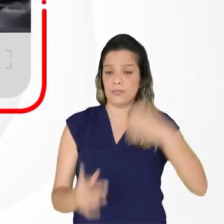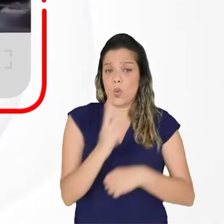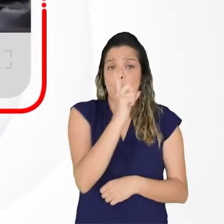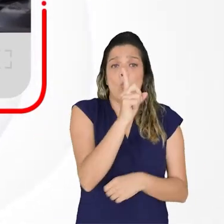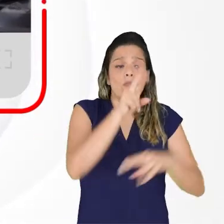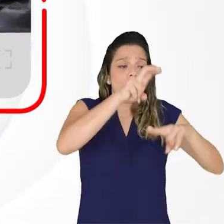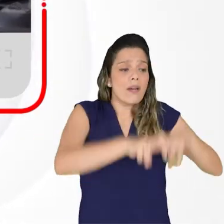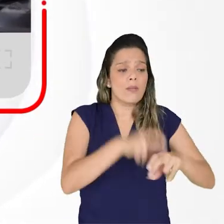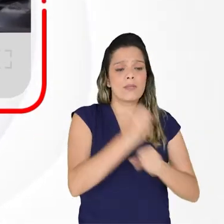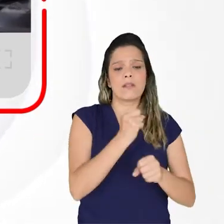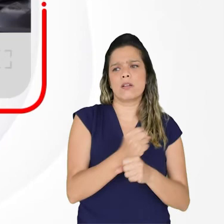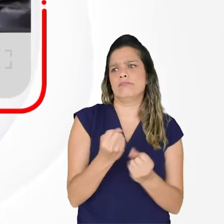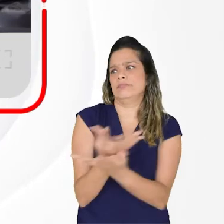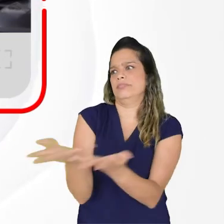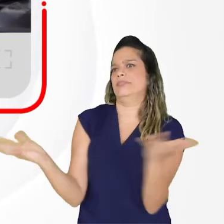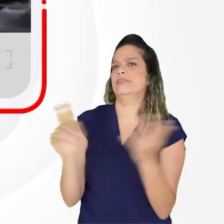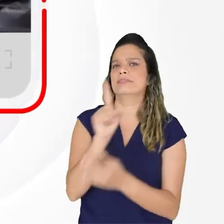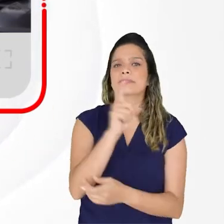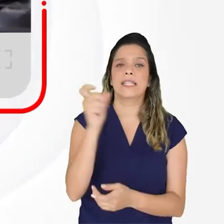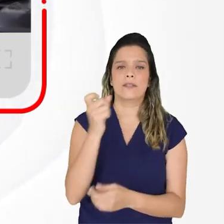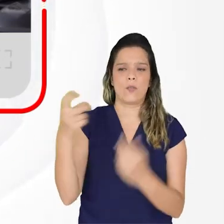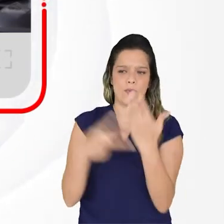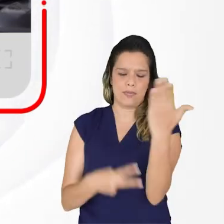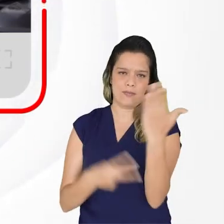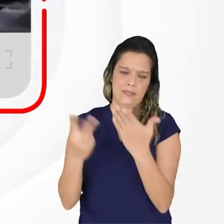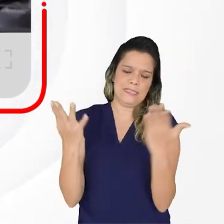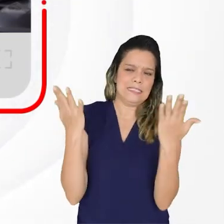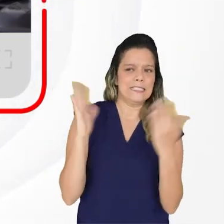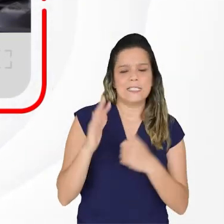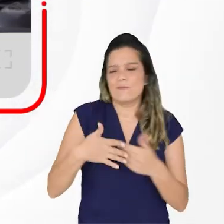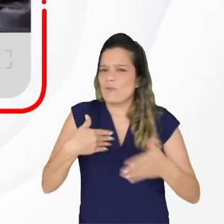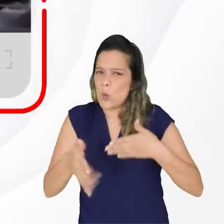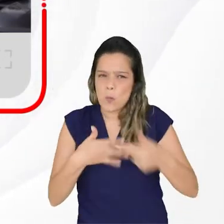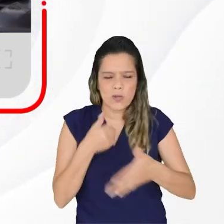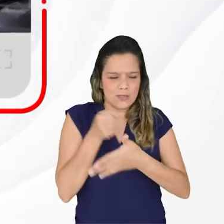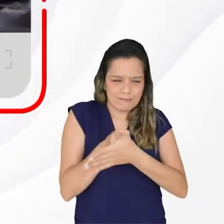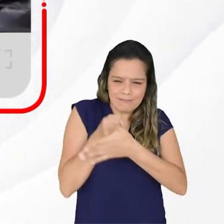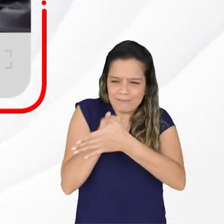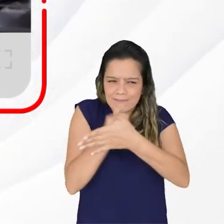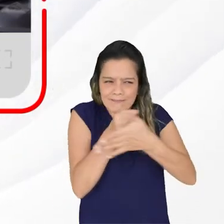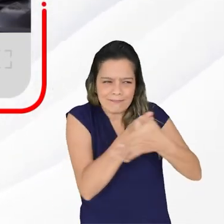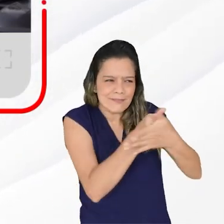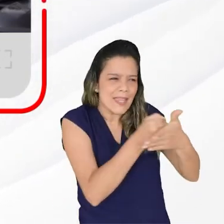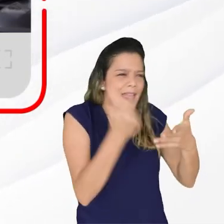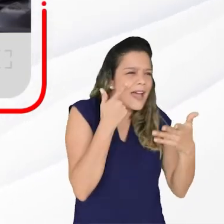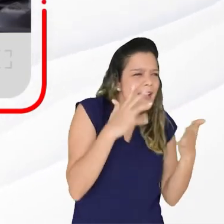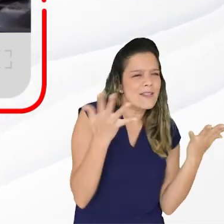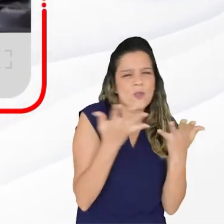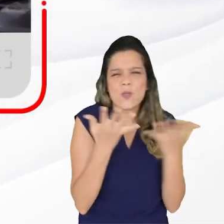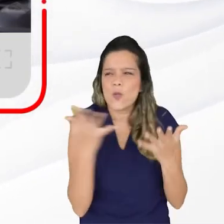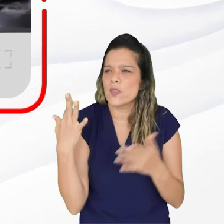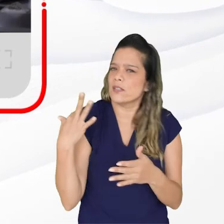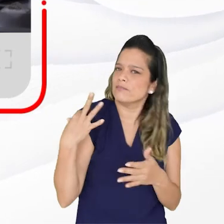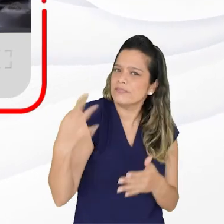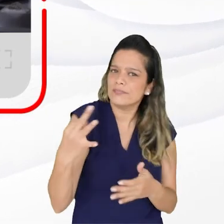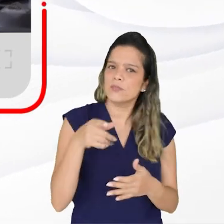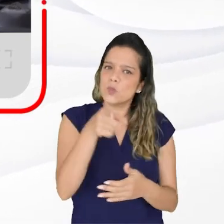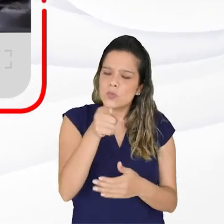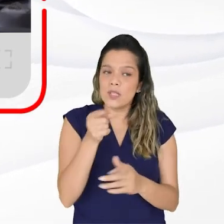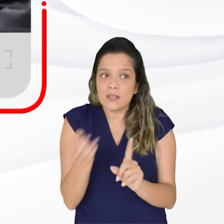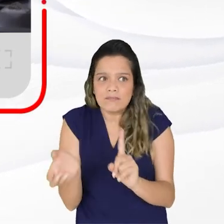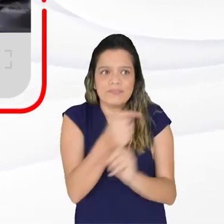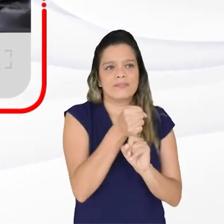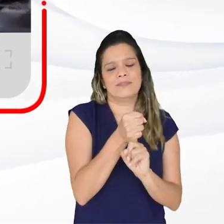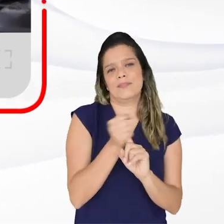solo puesto de trabajo más de 100 hojas de vida. En alguna parte está la puerta abierta. Usted la puede